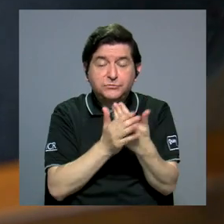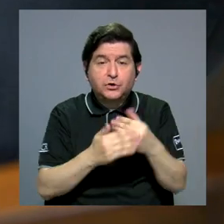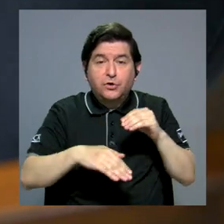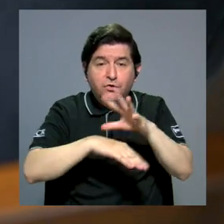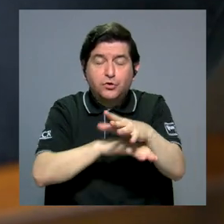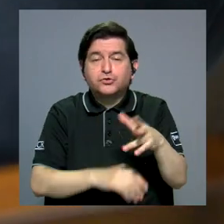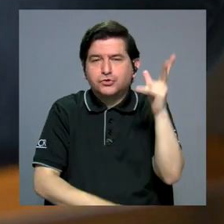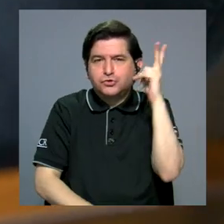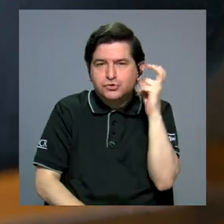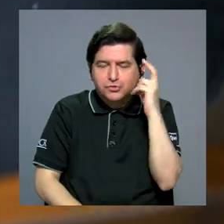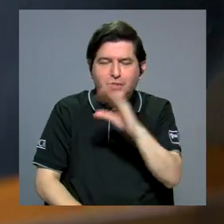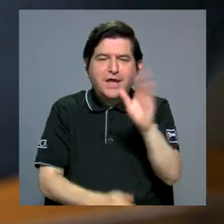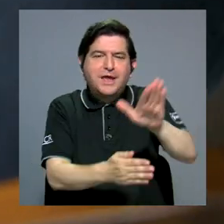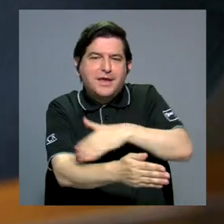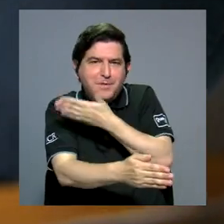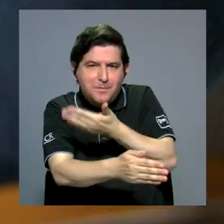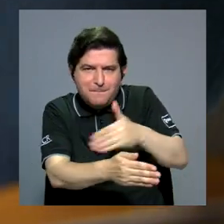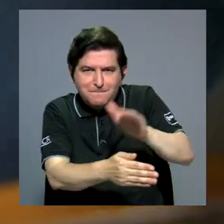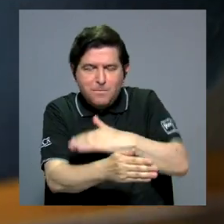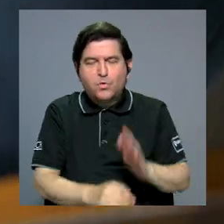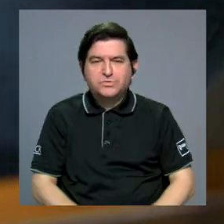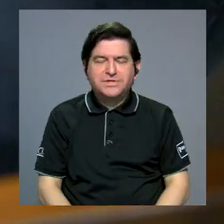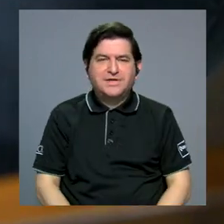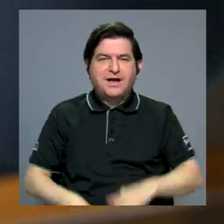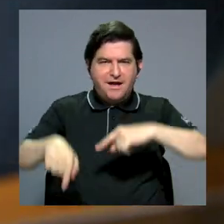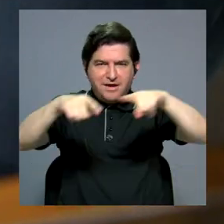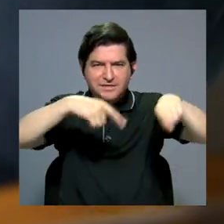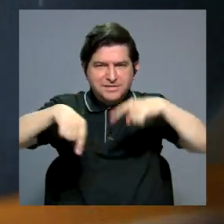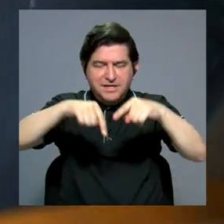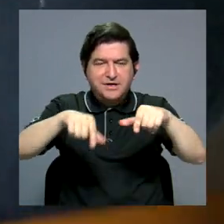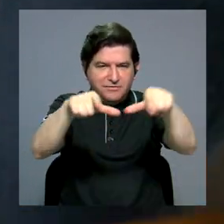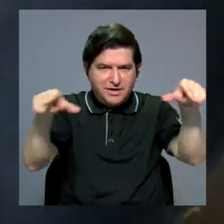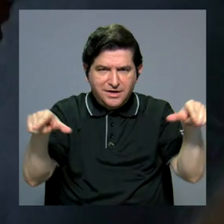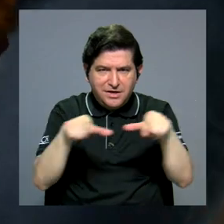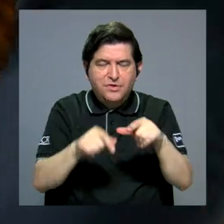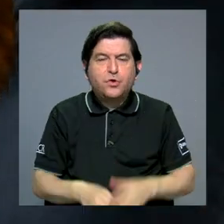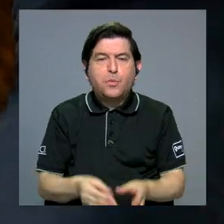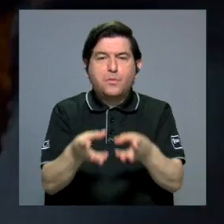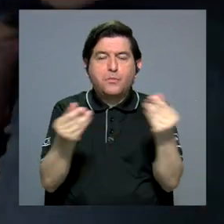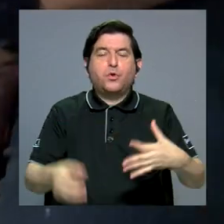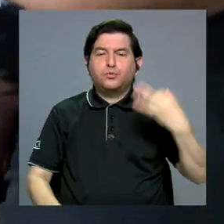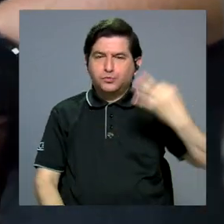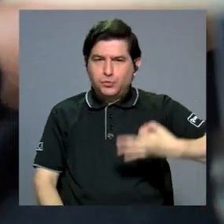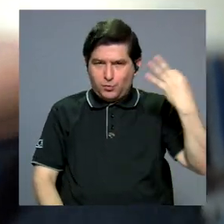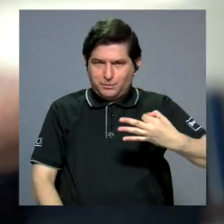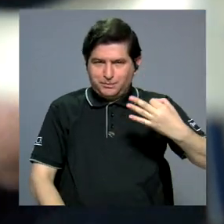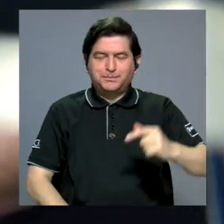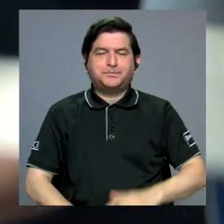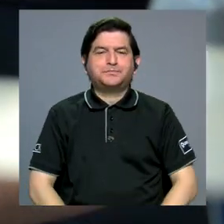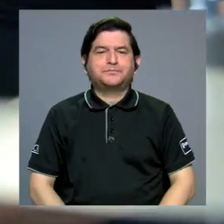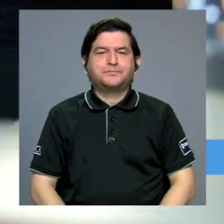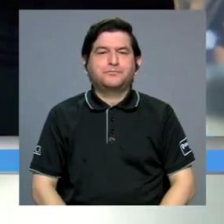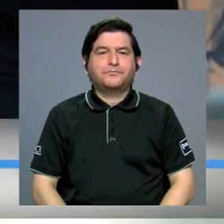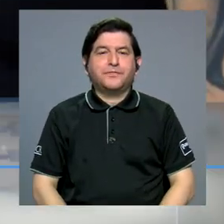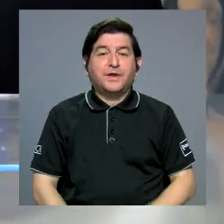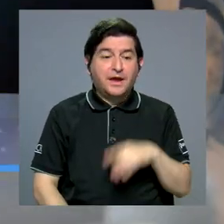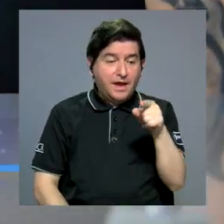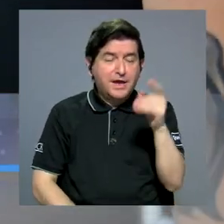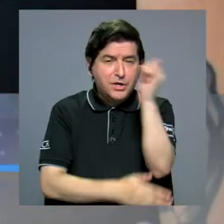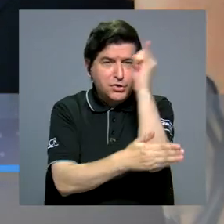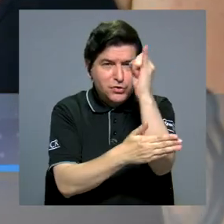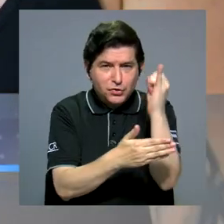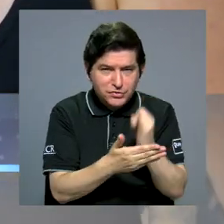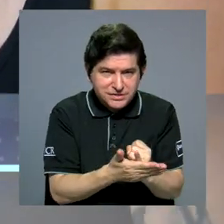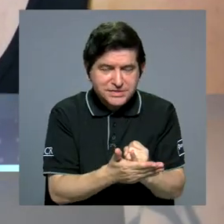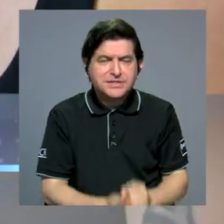los efectos de sonido y la musicalización fueron grabados en estudio como una producción original. Las piezas están